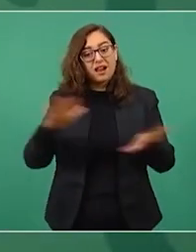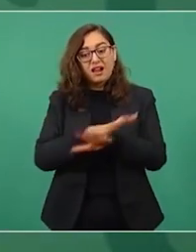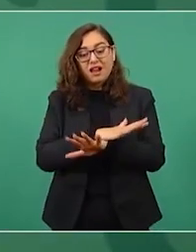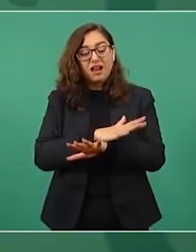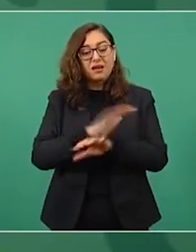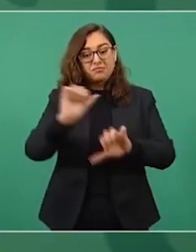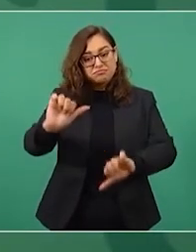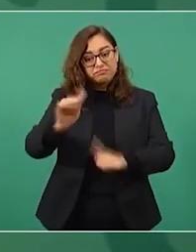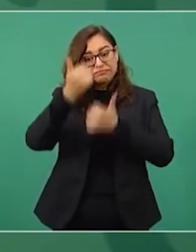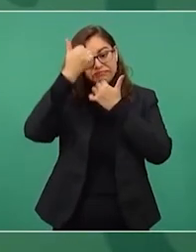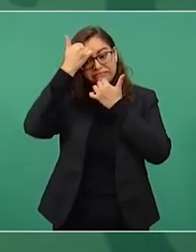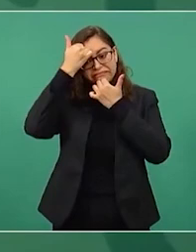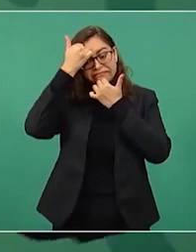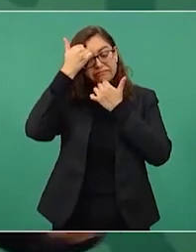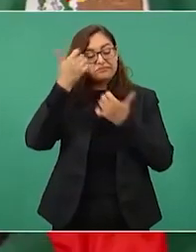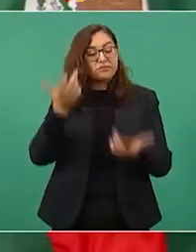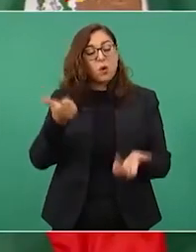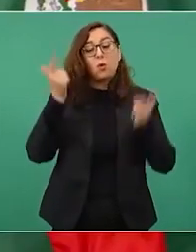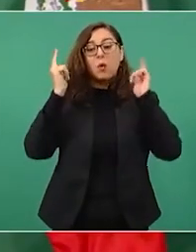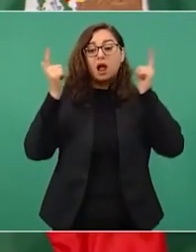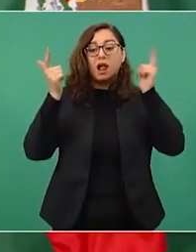cuando